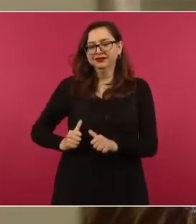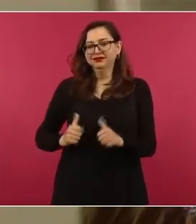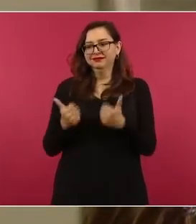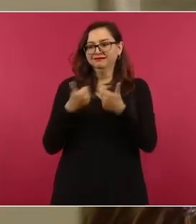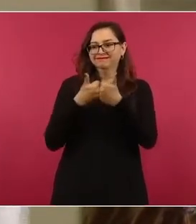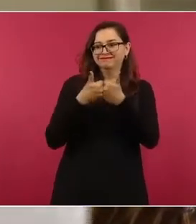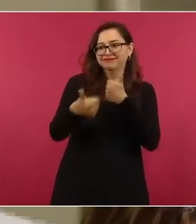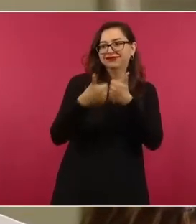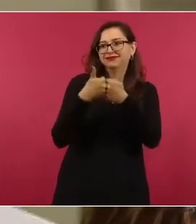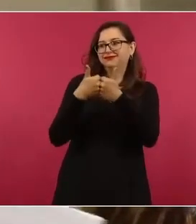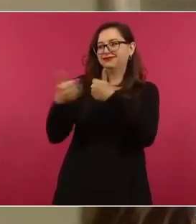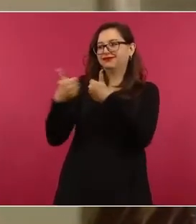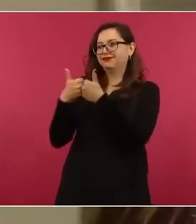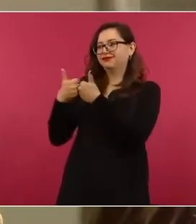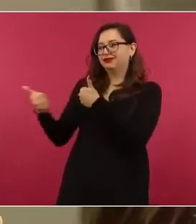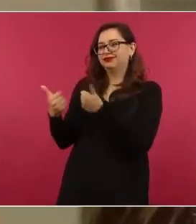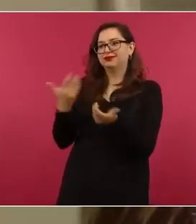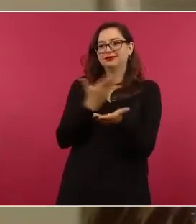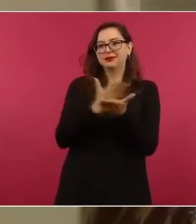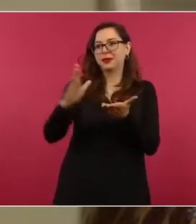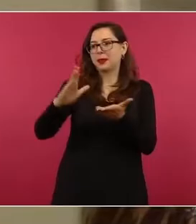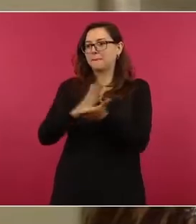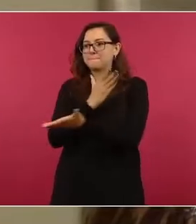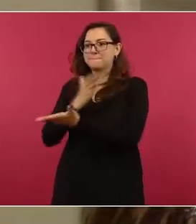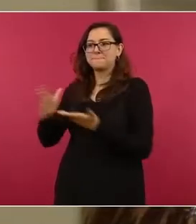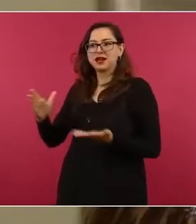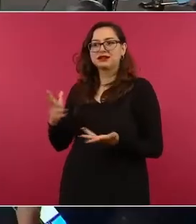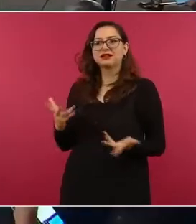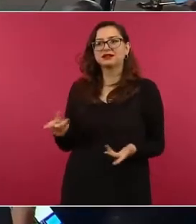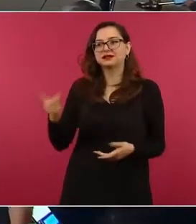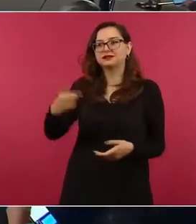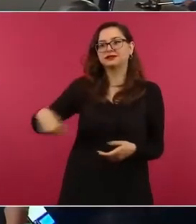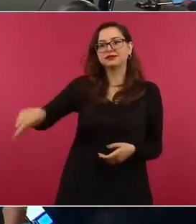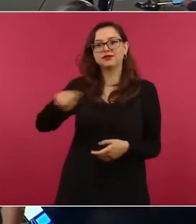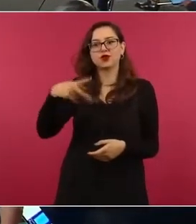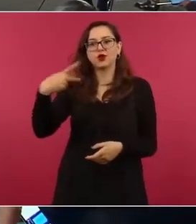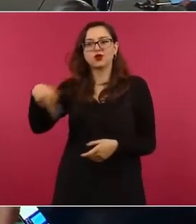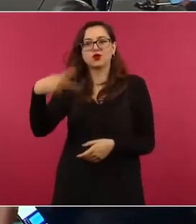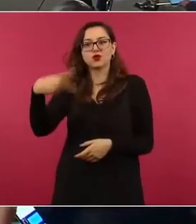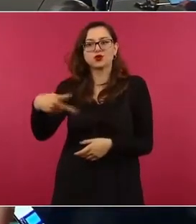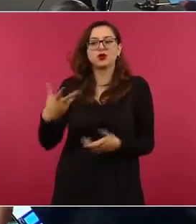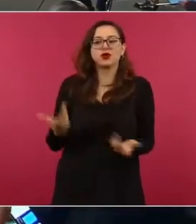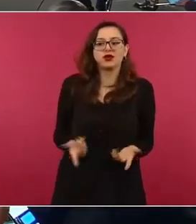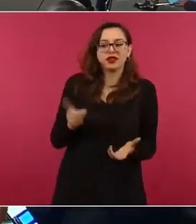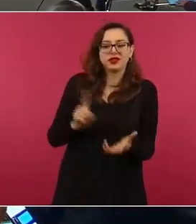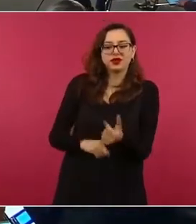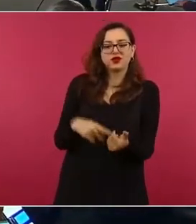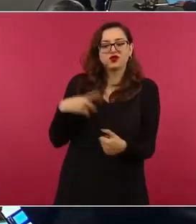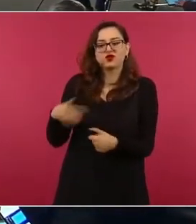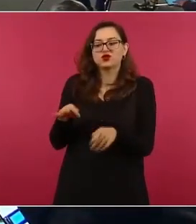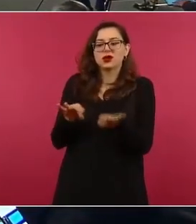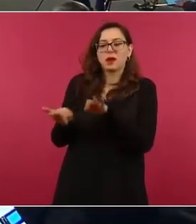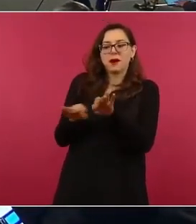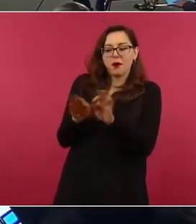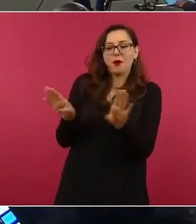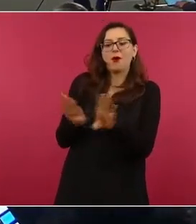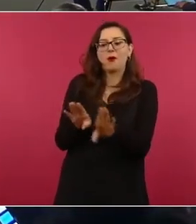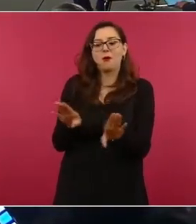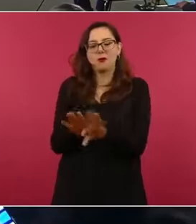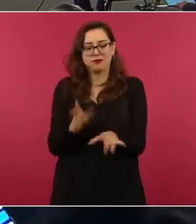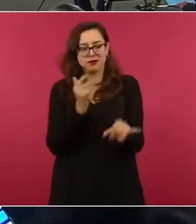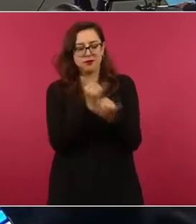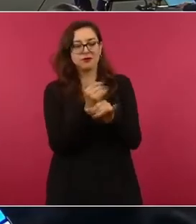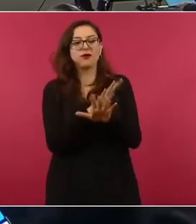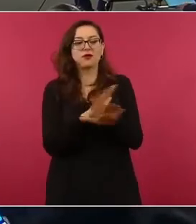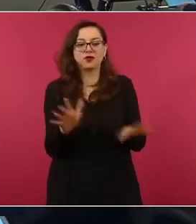Anticorrupción cuando es lo del informe de Cero Impunidad, para que pueda informar cómo son los